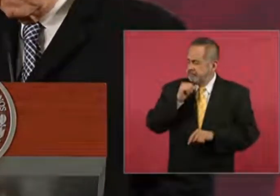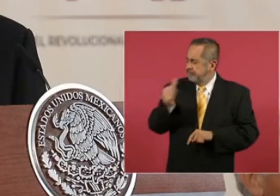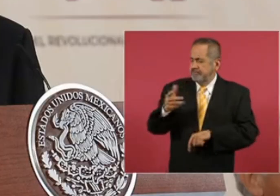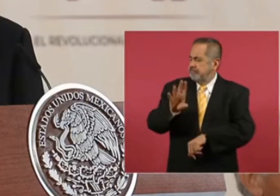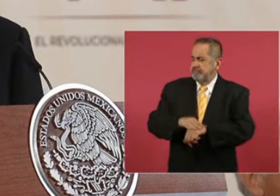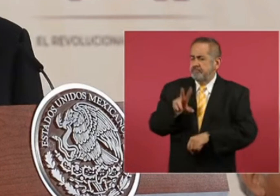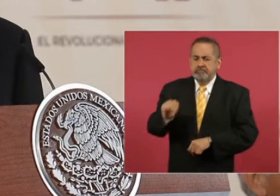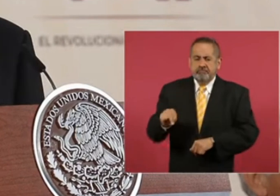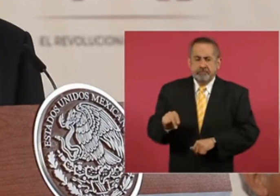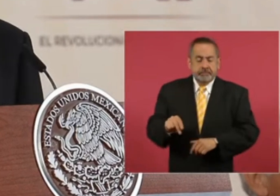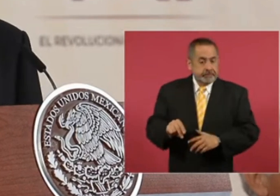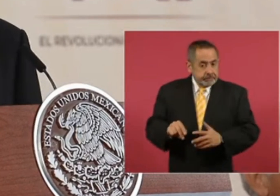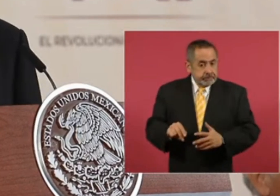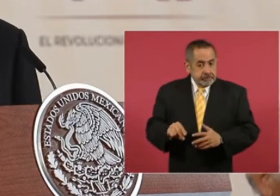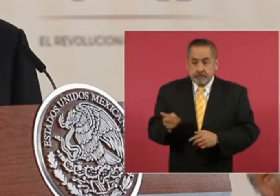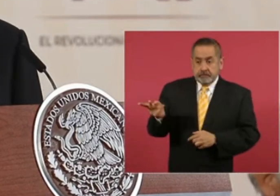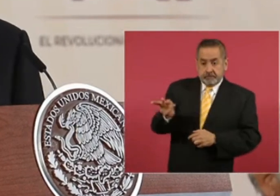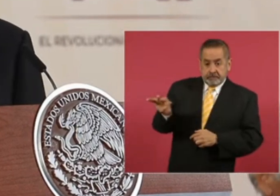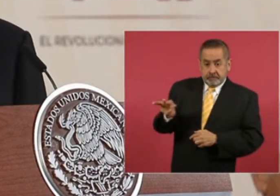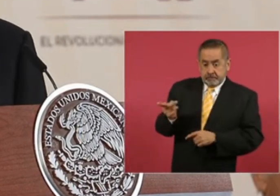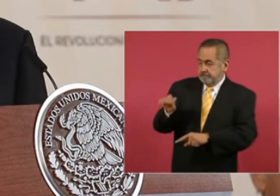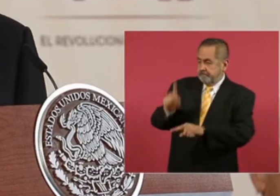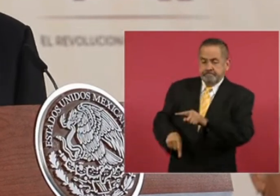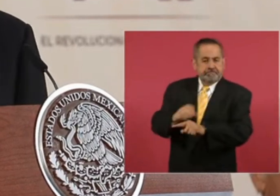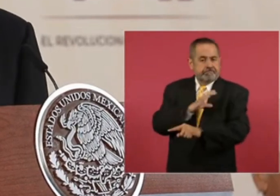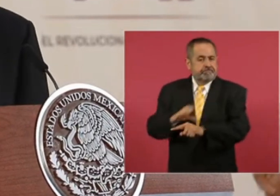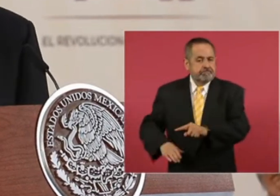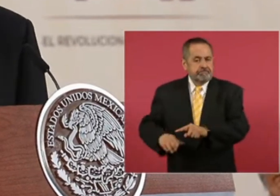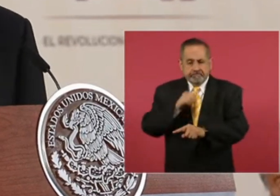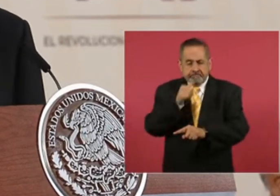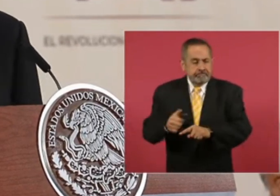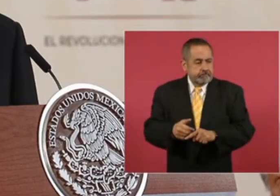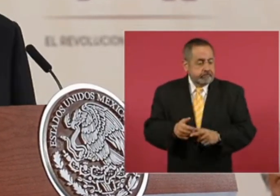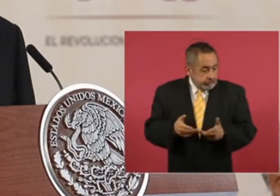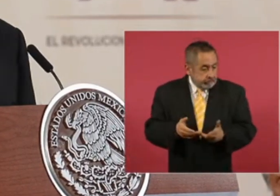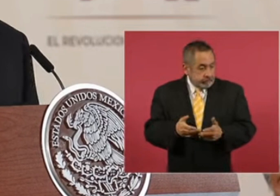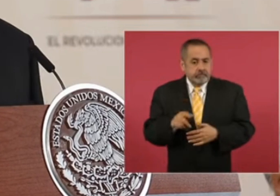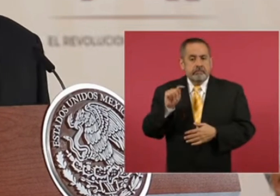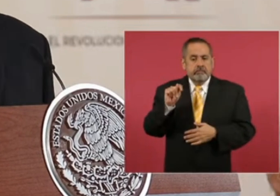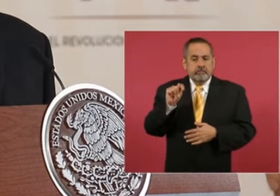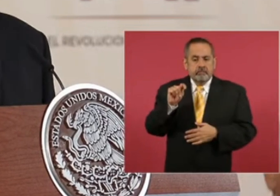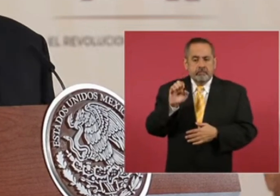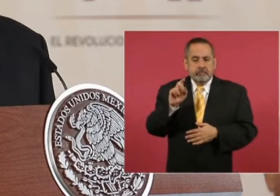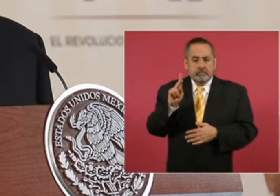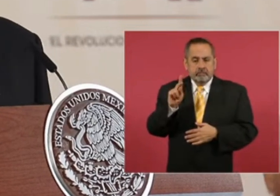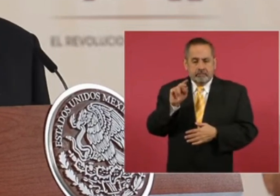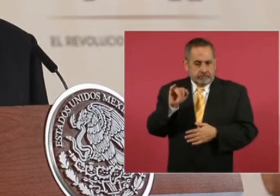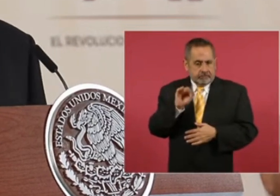las candidaturas. ¿Y qué hace el Tribunal que primero había pedido